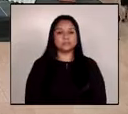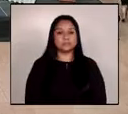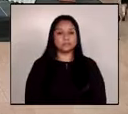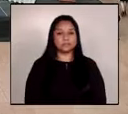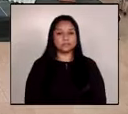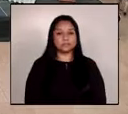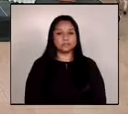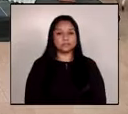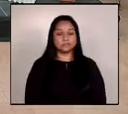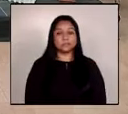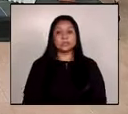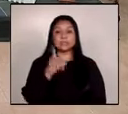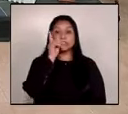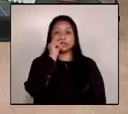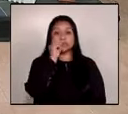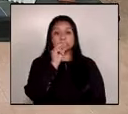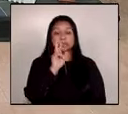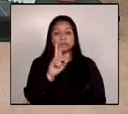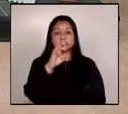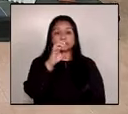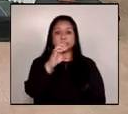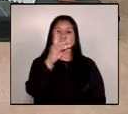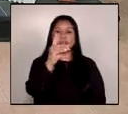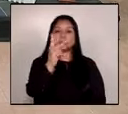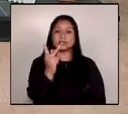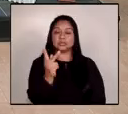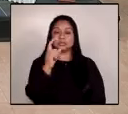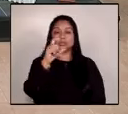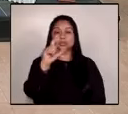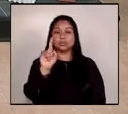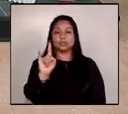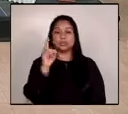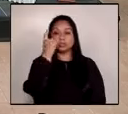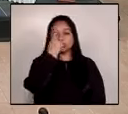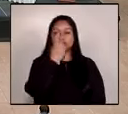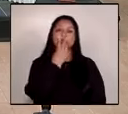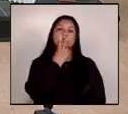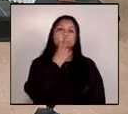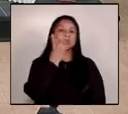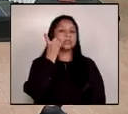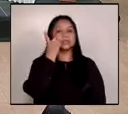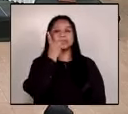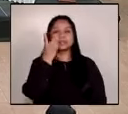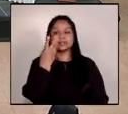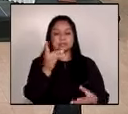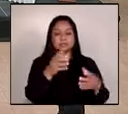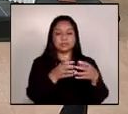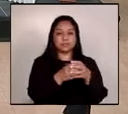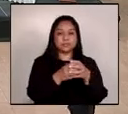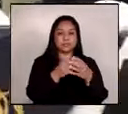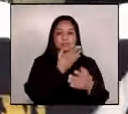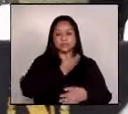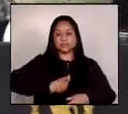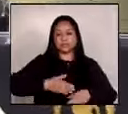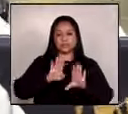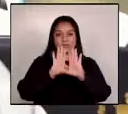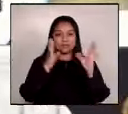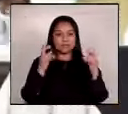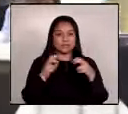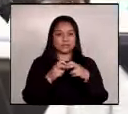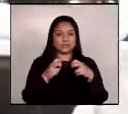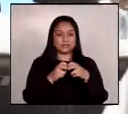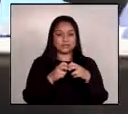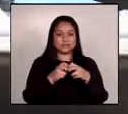Y señor Eddie Cush, Director de la Comisión de Gobierno Abierto y Electrónico.